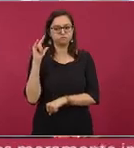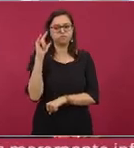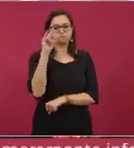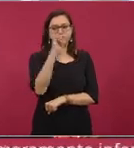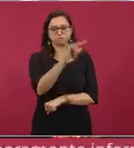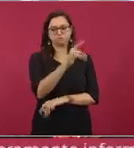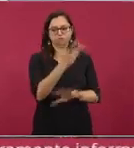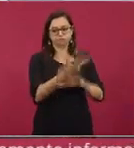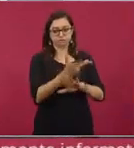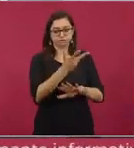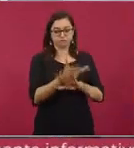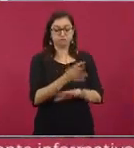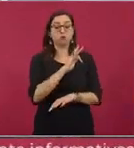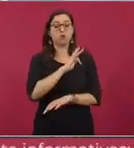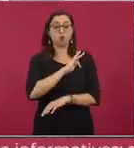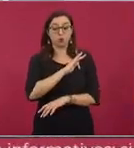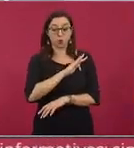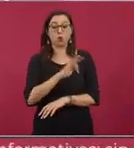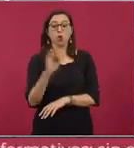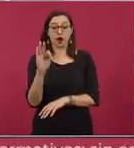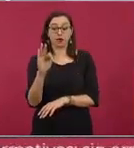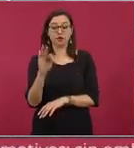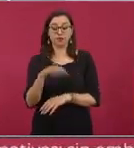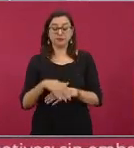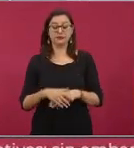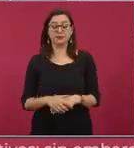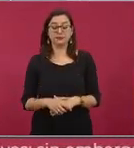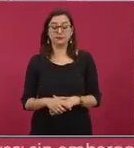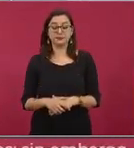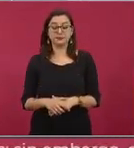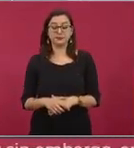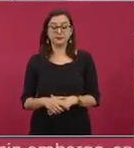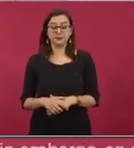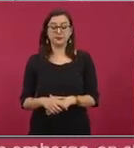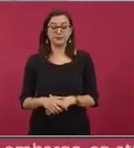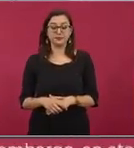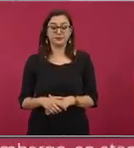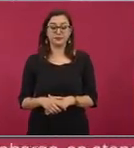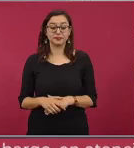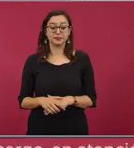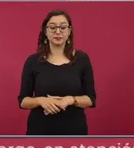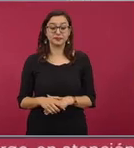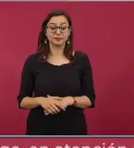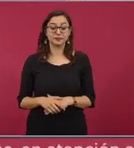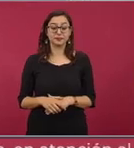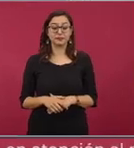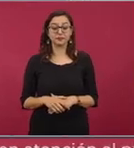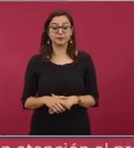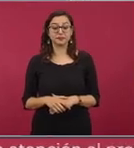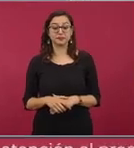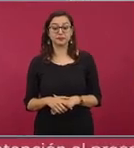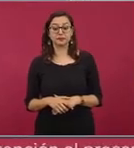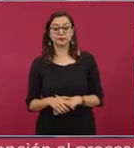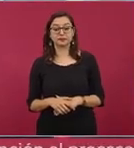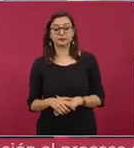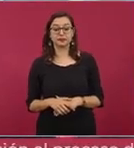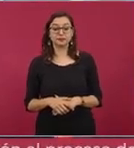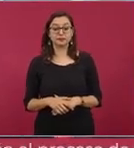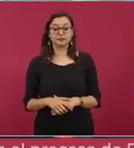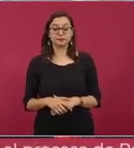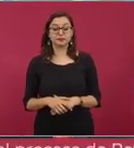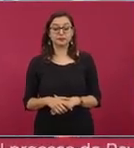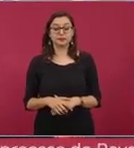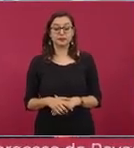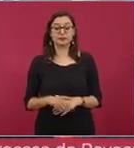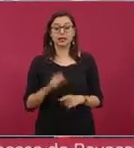los Estados Unidos y ya se hizo una un embarque que